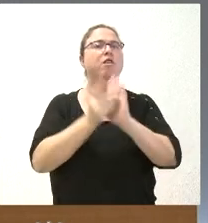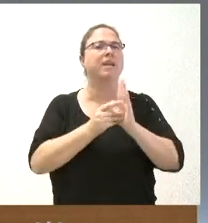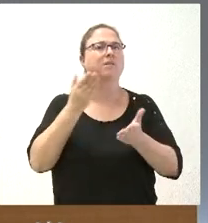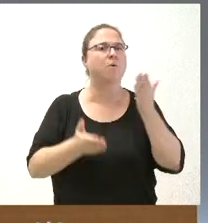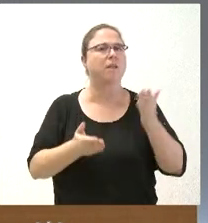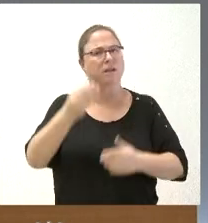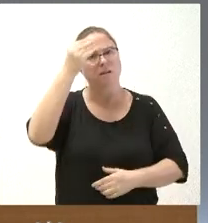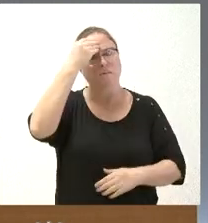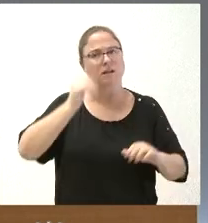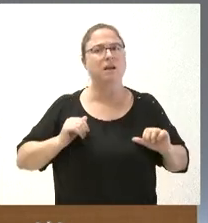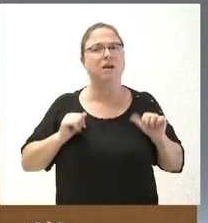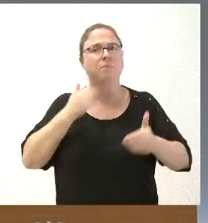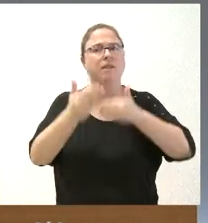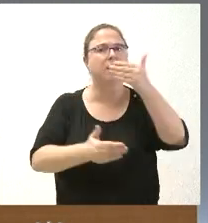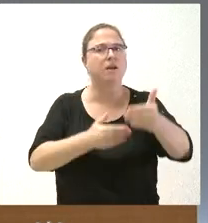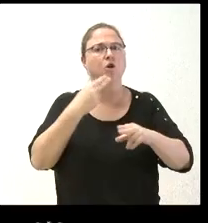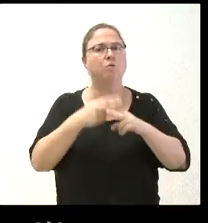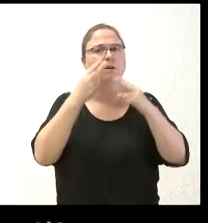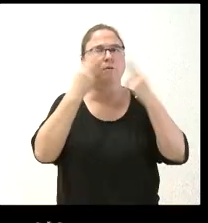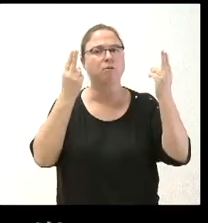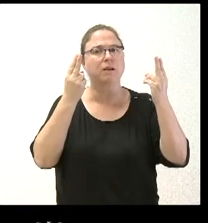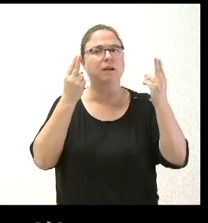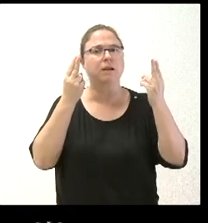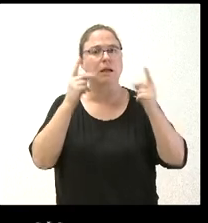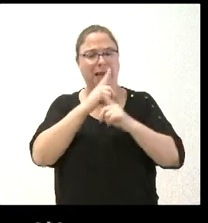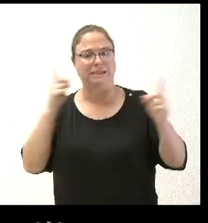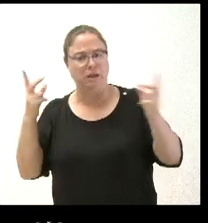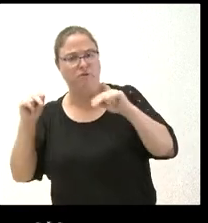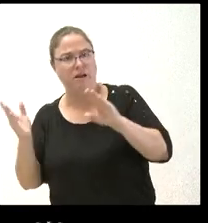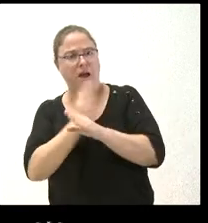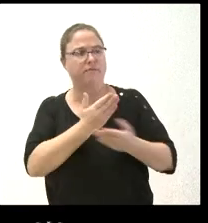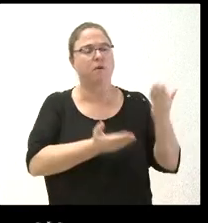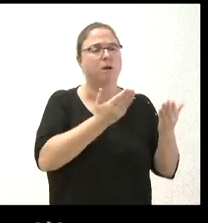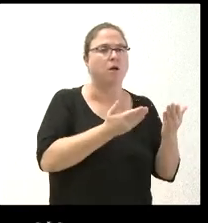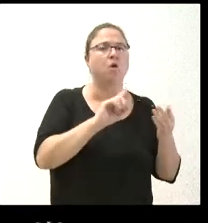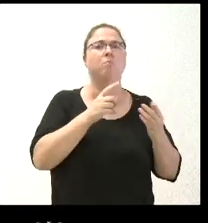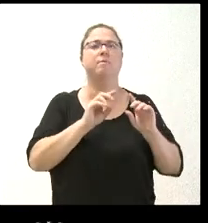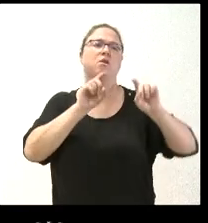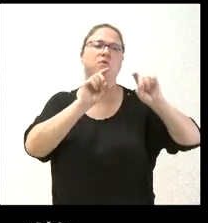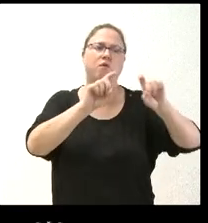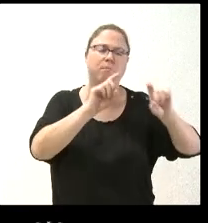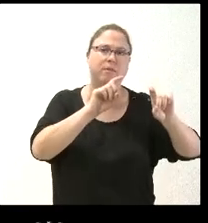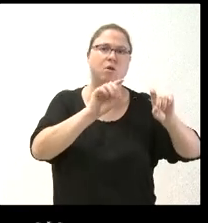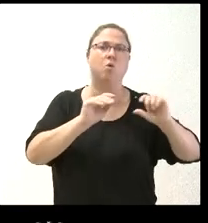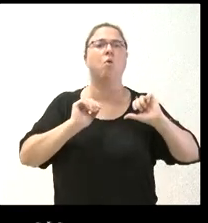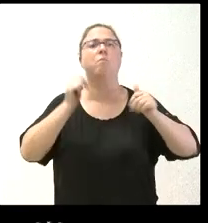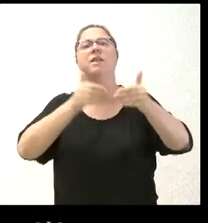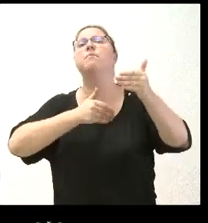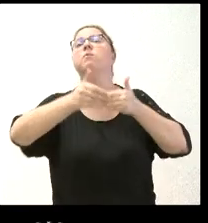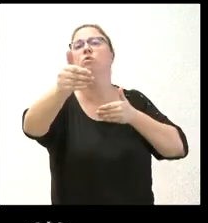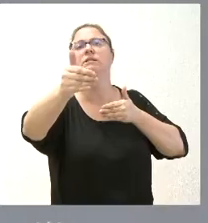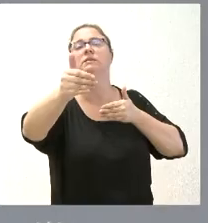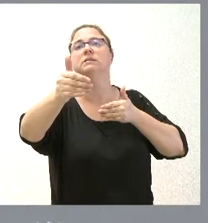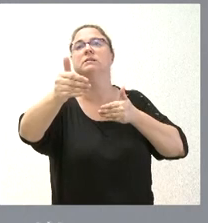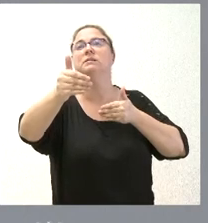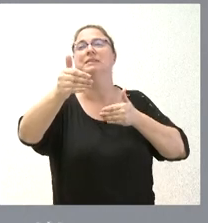estiman que se van a empezar a poder evaluar las políticas públicas antes de que termine el año o porque primero hay que formar entiendo a los empleados públicos o ya será de cara el próximo año